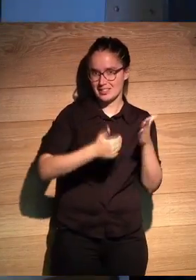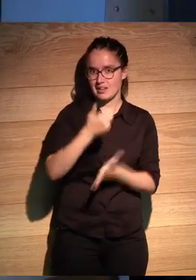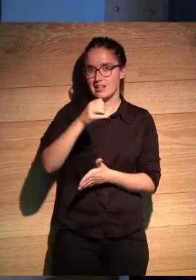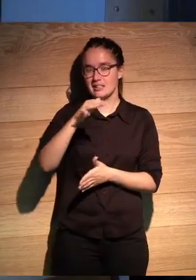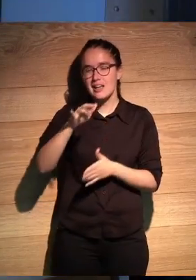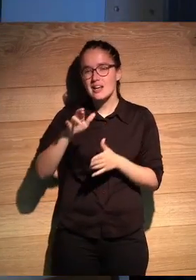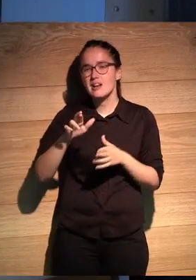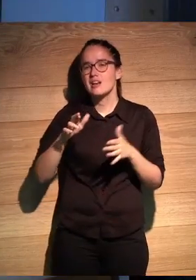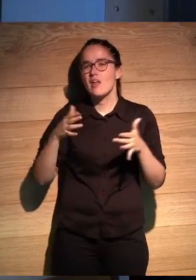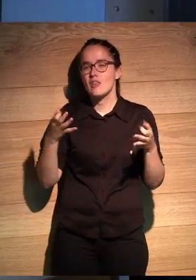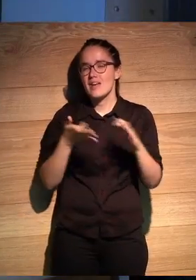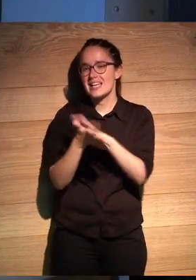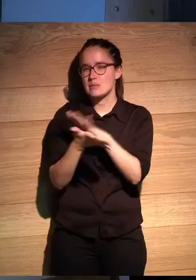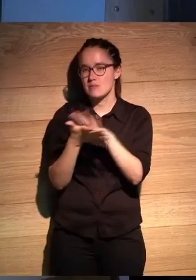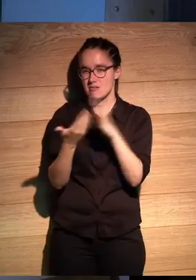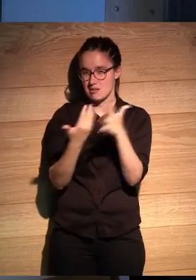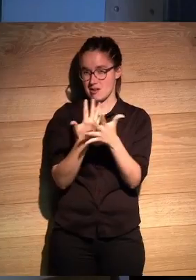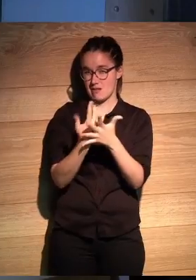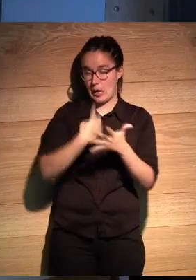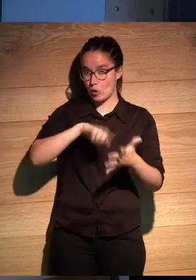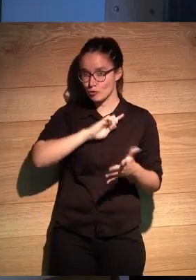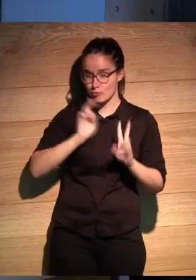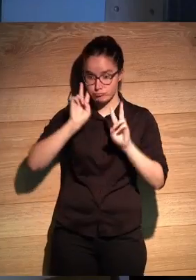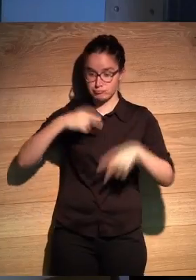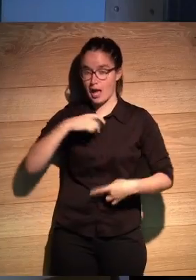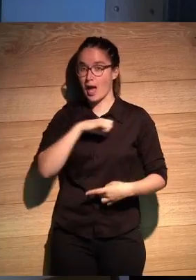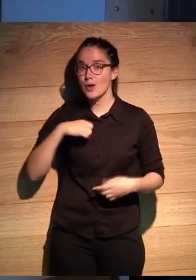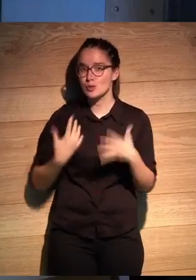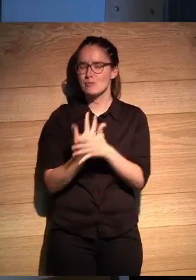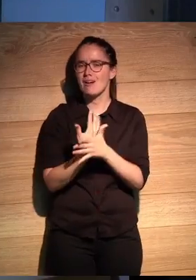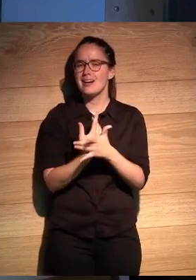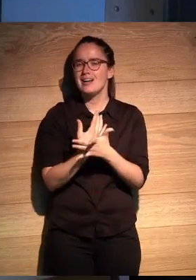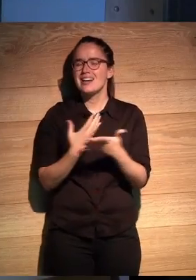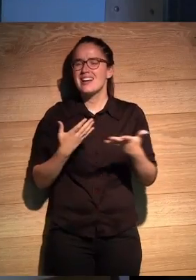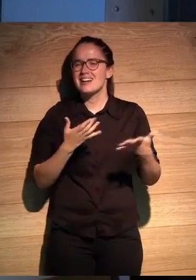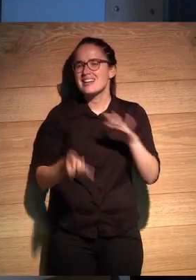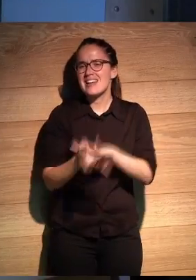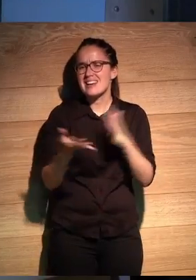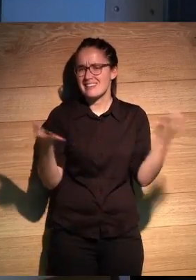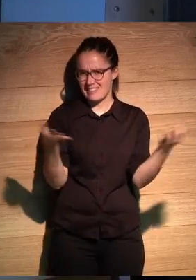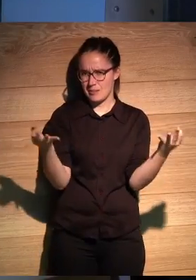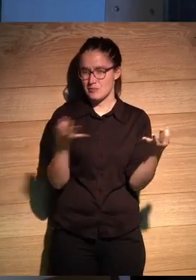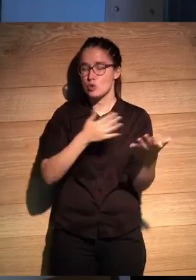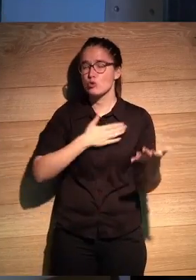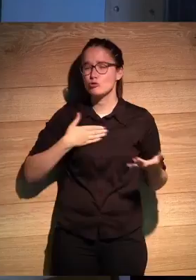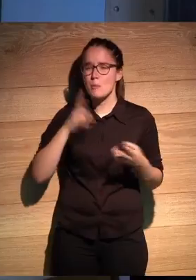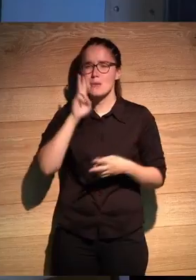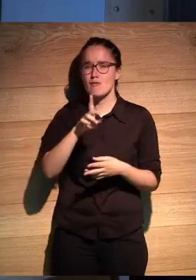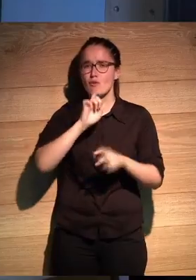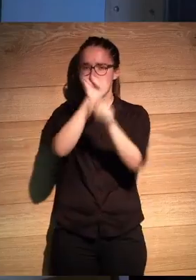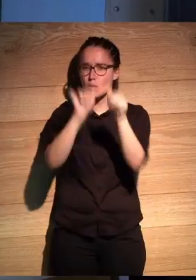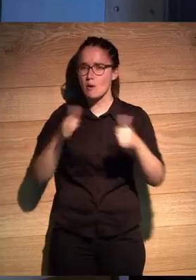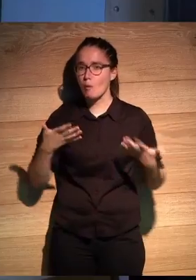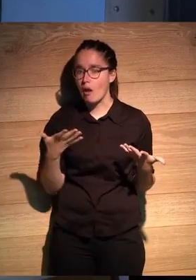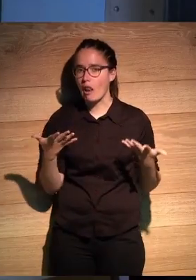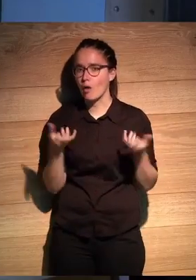teníamos que explicarnos antes que a nadie, a nosotros mismos, qué queríamos construir, ¿no? Es decir, cómo queríamos que se viera y qué era exactamente